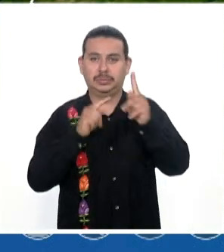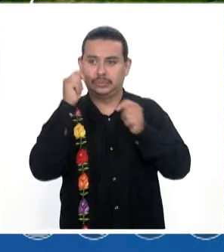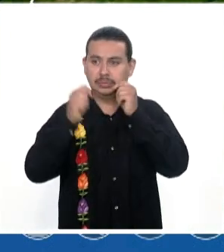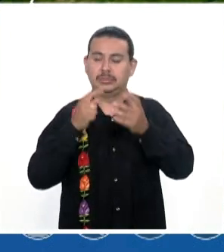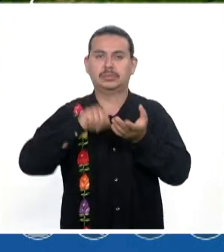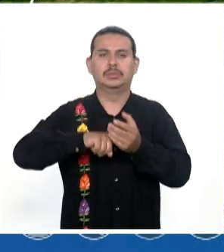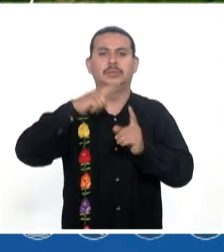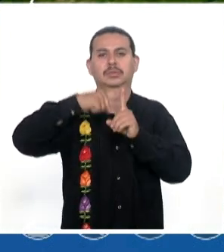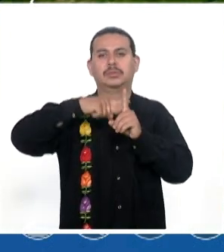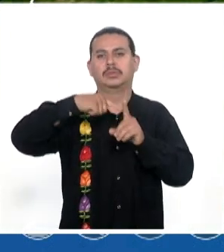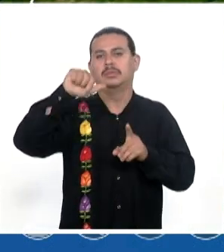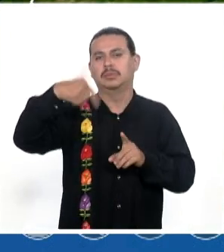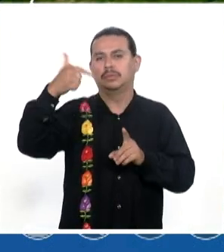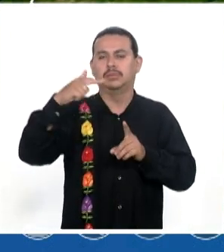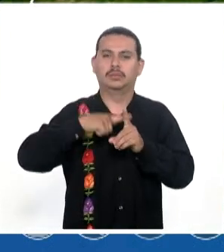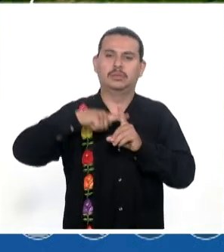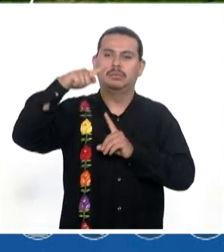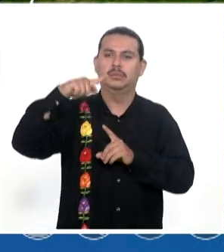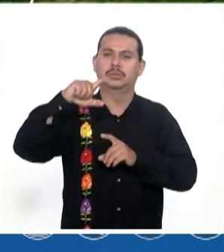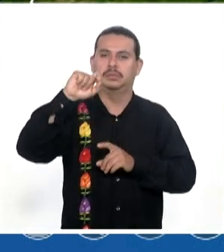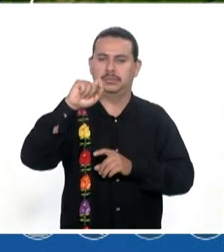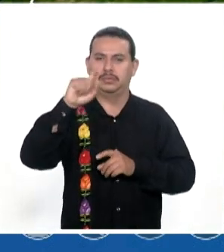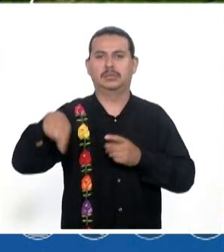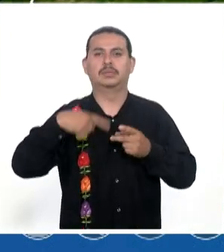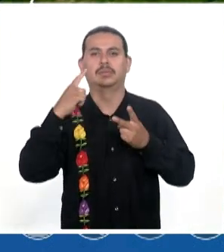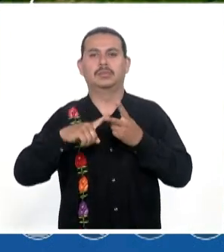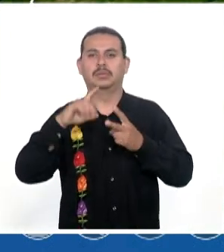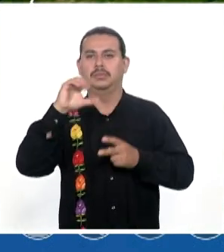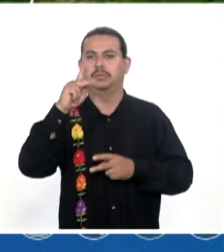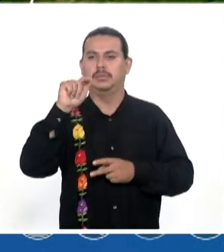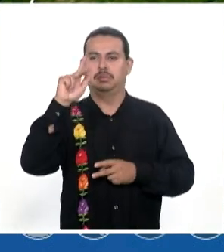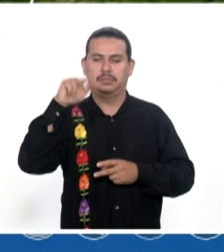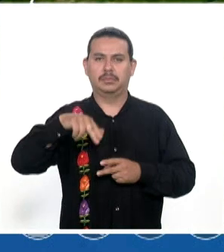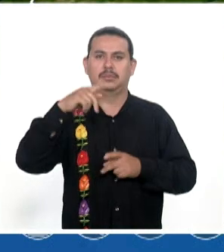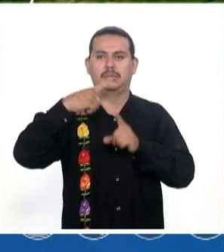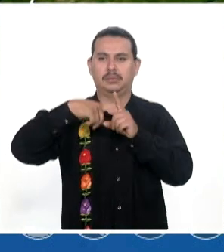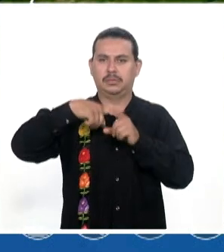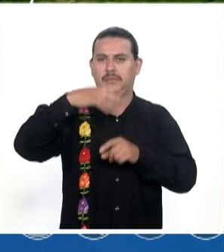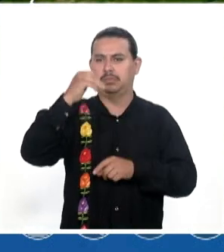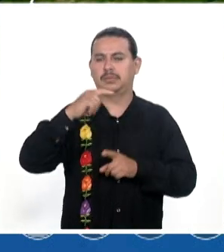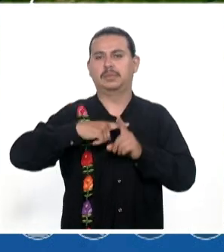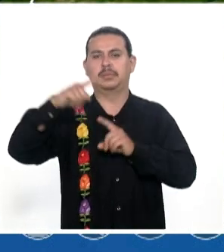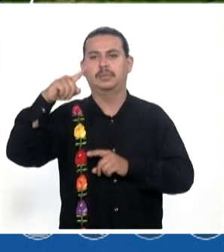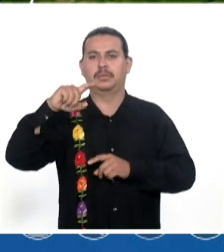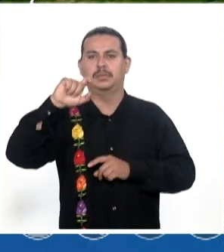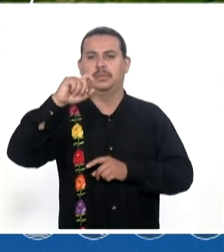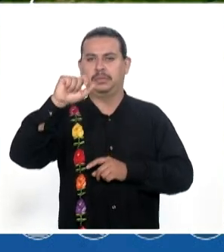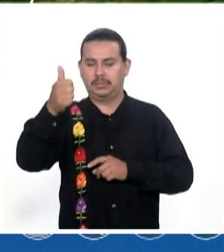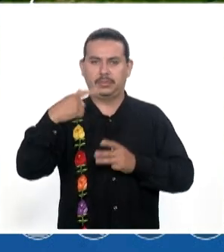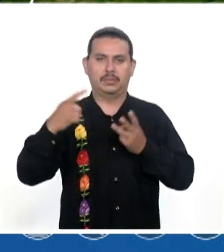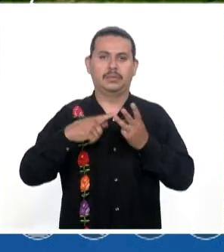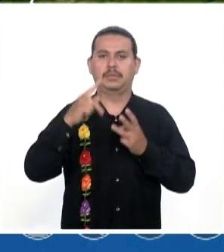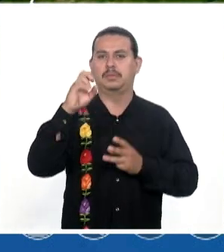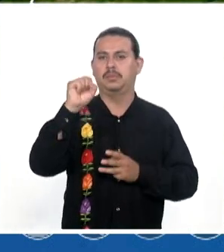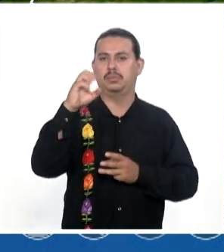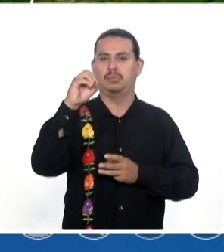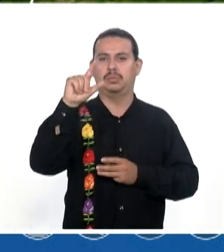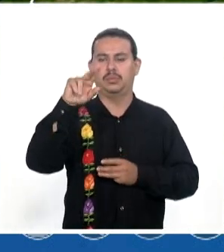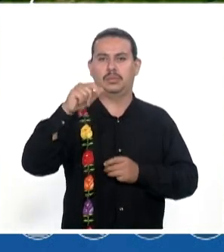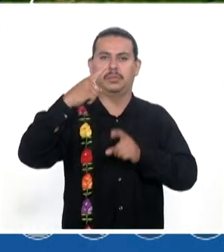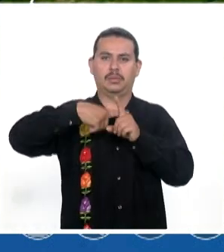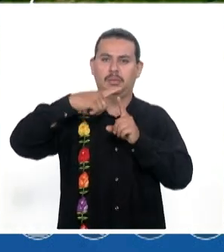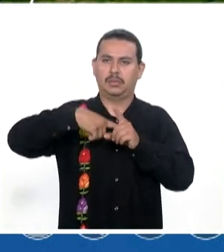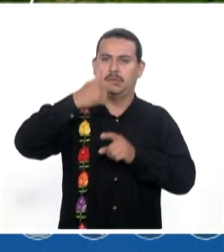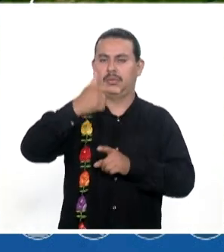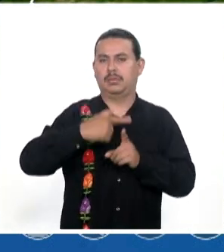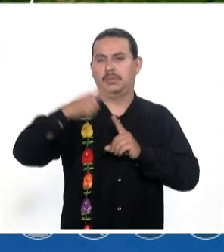temperatura Mínima es de 12 La máxima de 20 En Capulalpan La mínima de 9 La máxima de 26 En Tepozcolula La